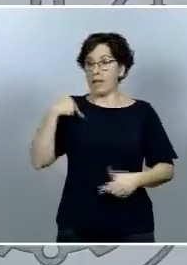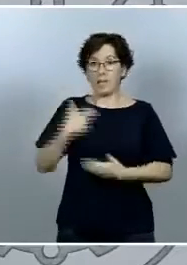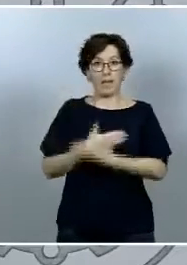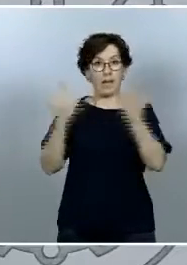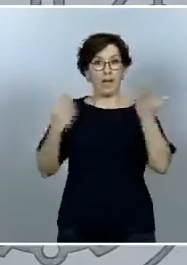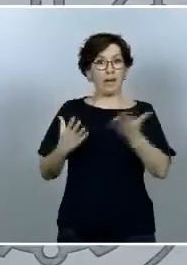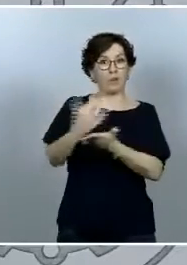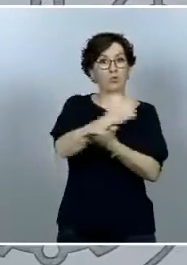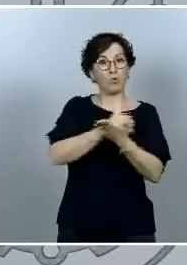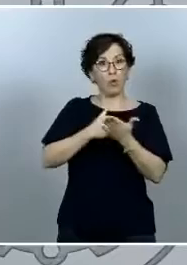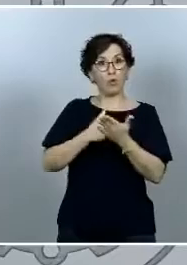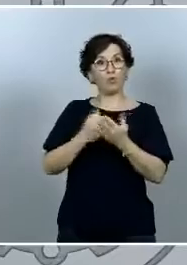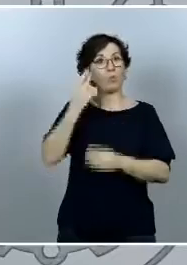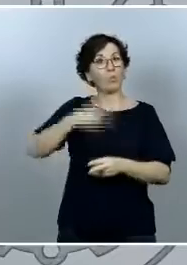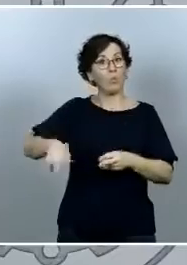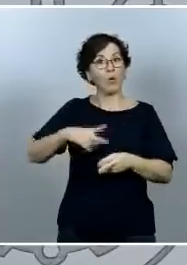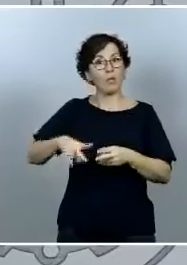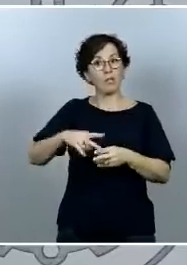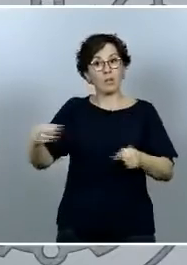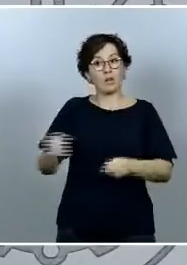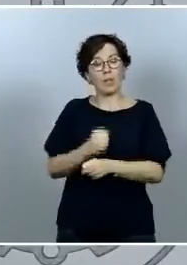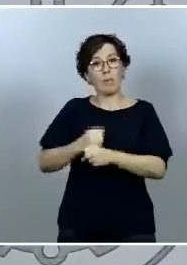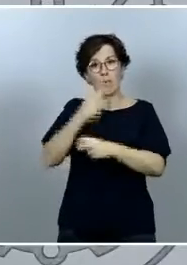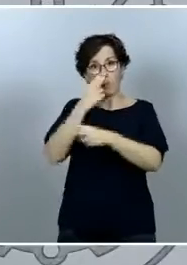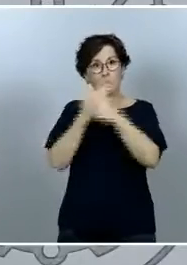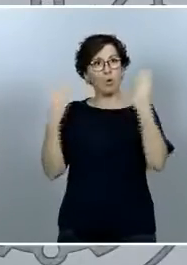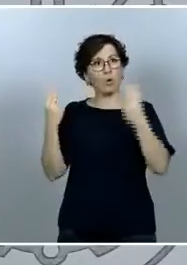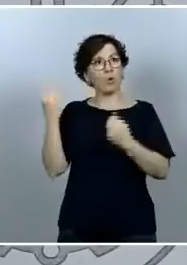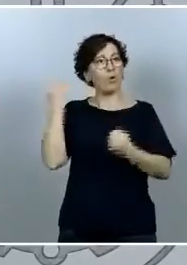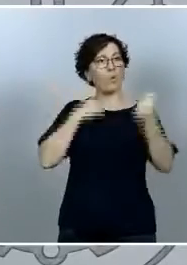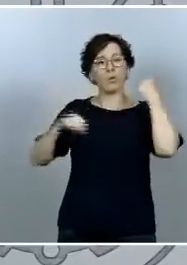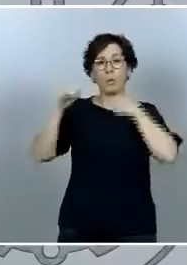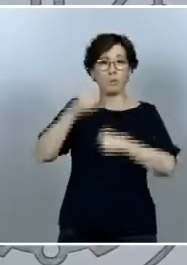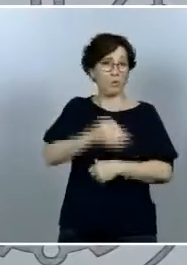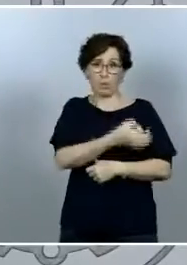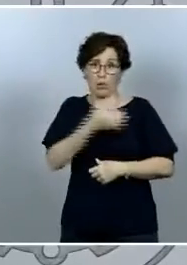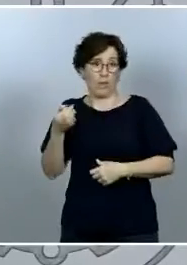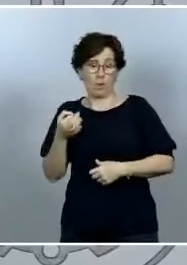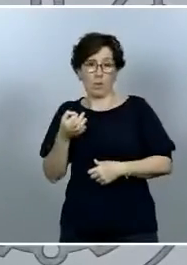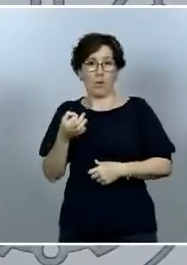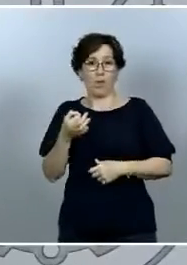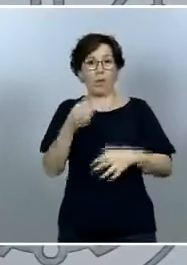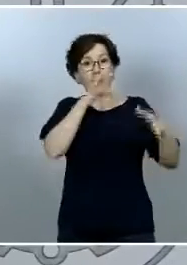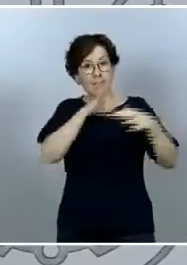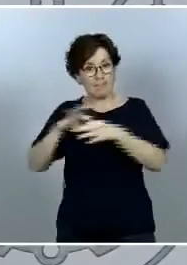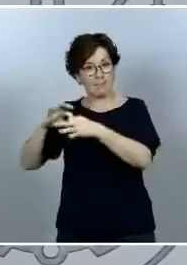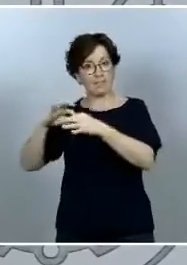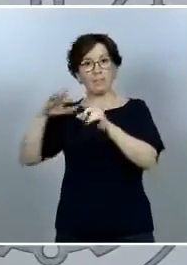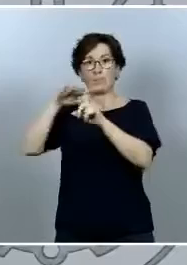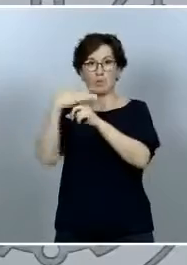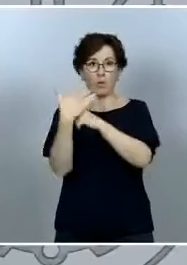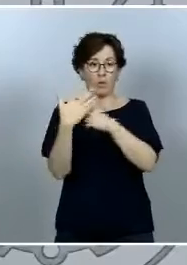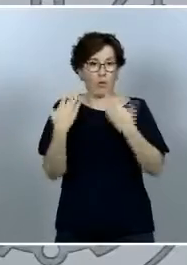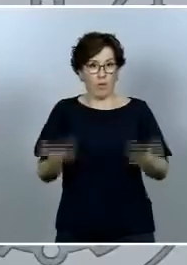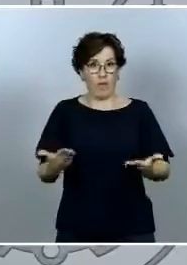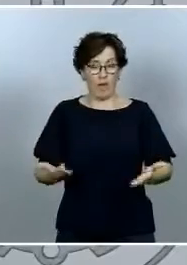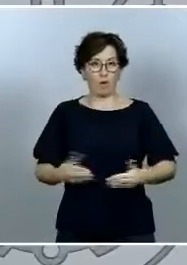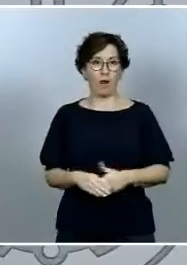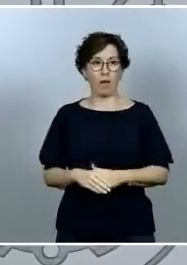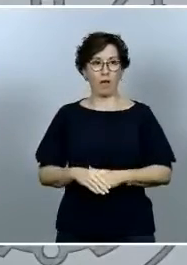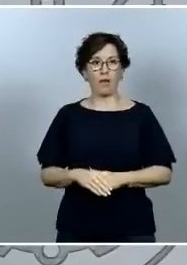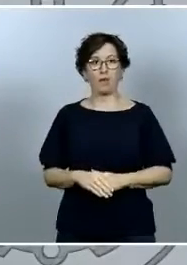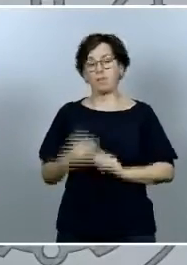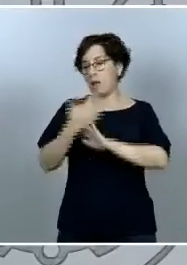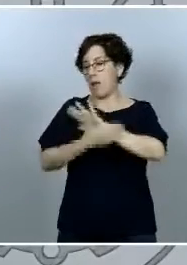teniendo un comportamiento óptimo adecuado al reto que implica las circunstancias del presente me estoy refiriendo a los alcaldes